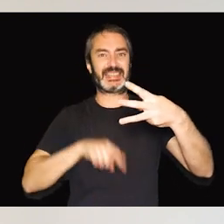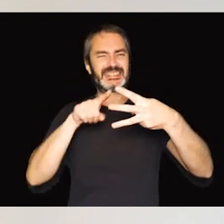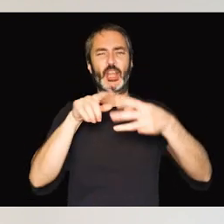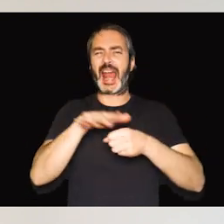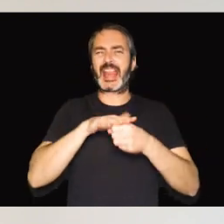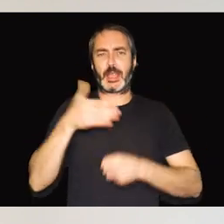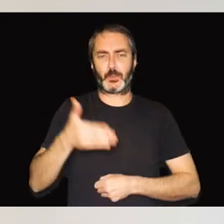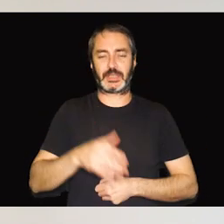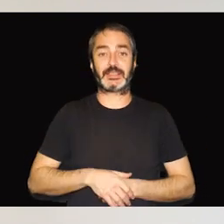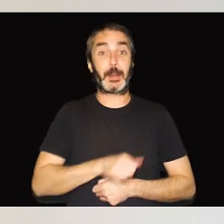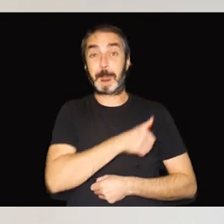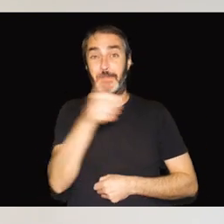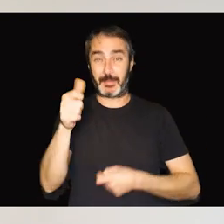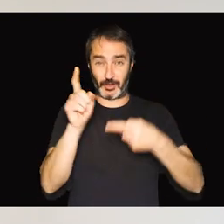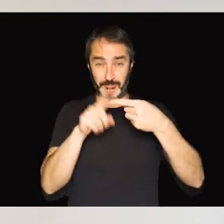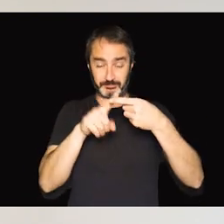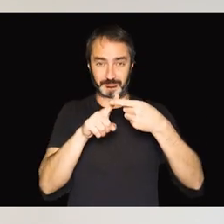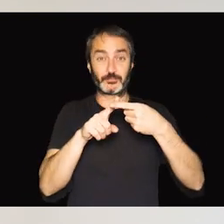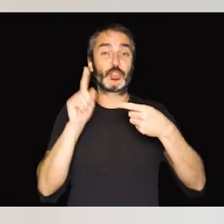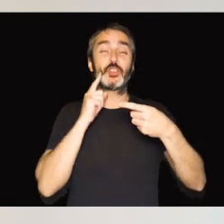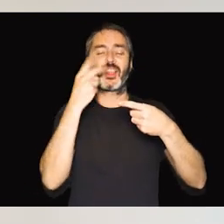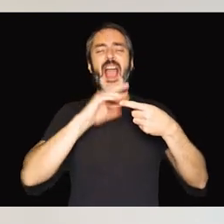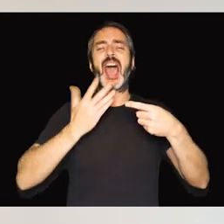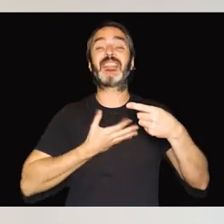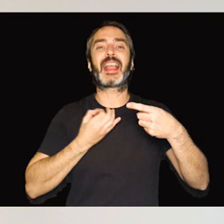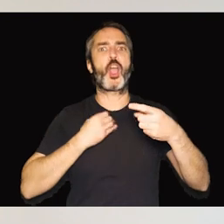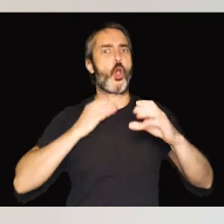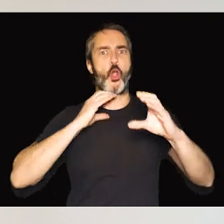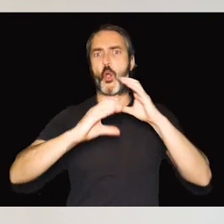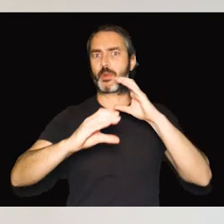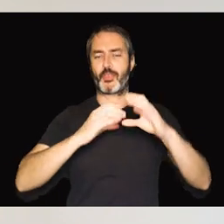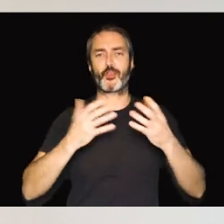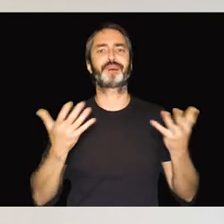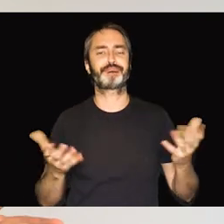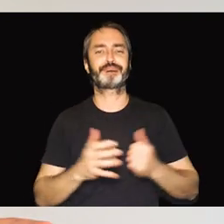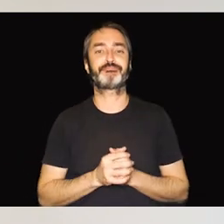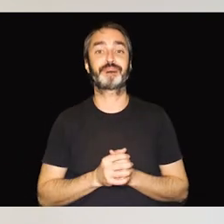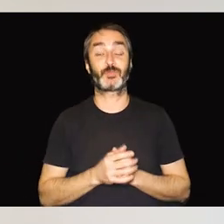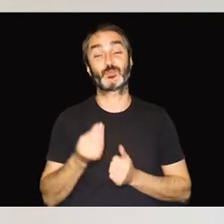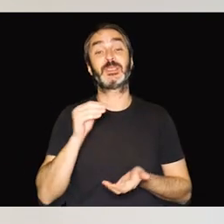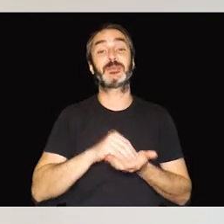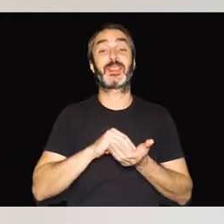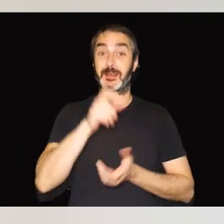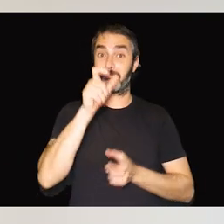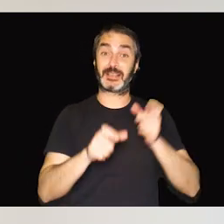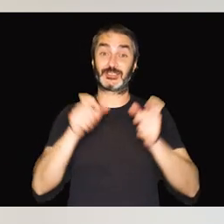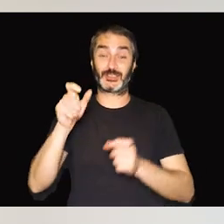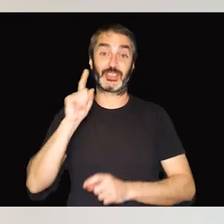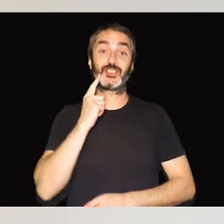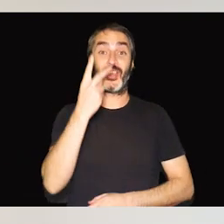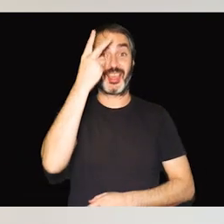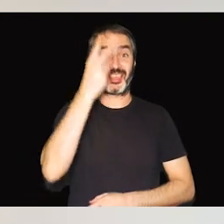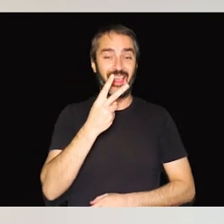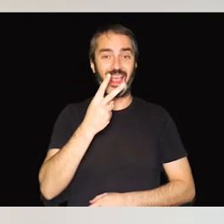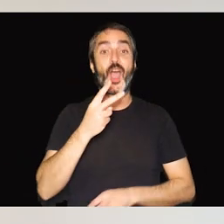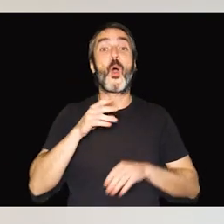esenciales. En primer lugar, la sordoceguera afecta a la comunicación. Y es que es habitual que las personas con sordoceguera